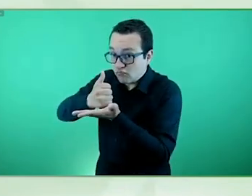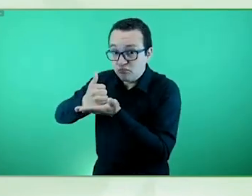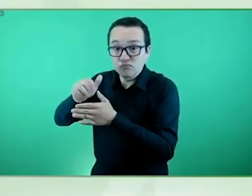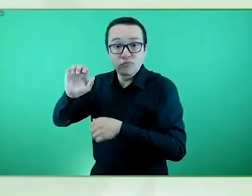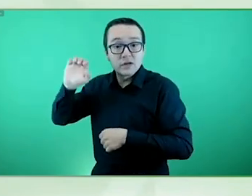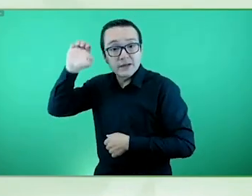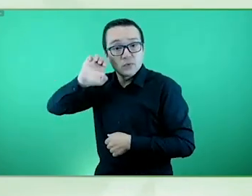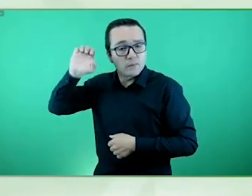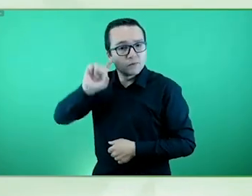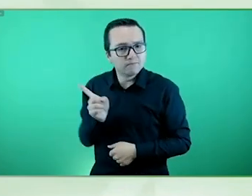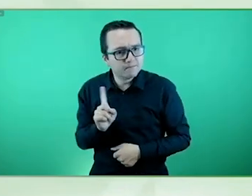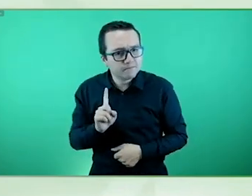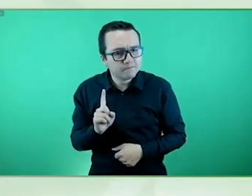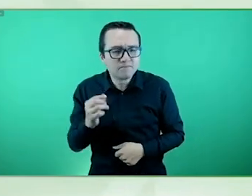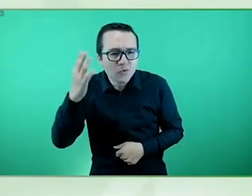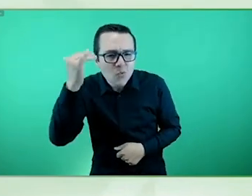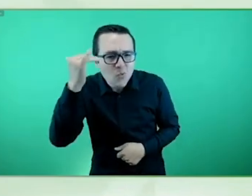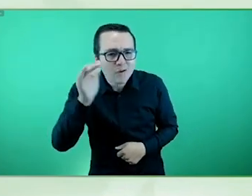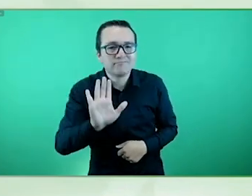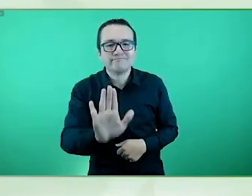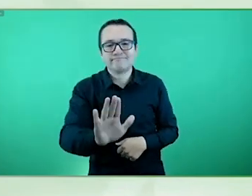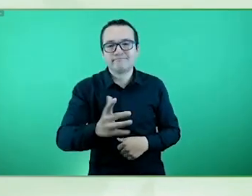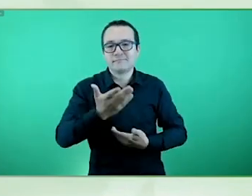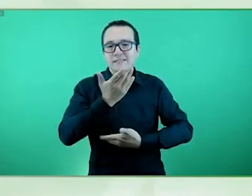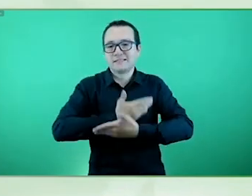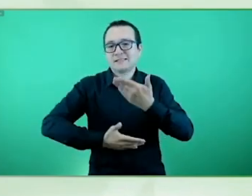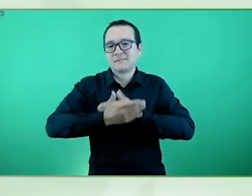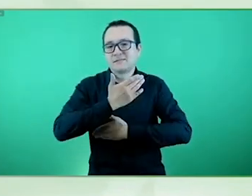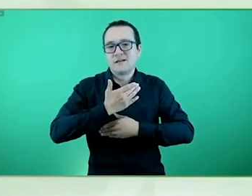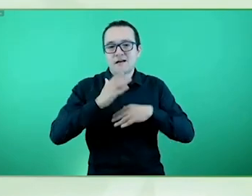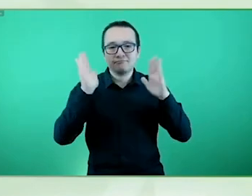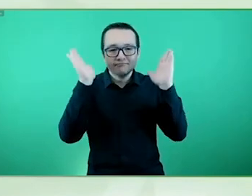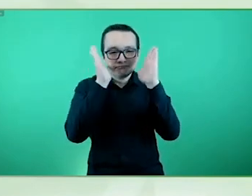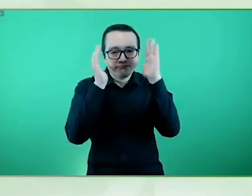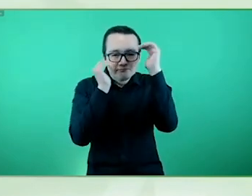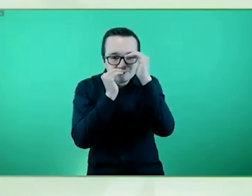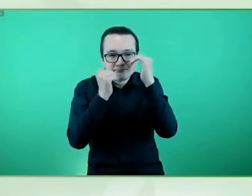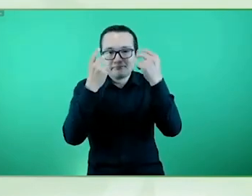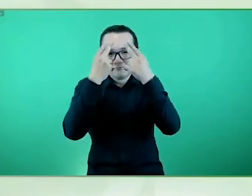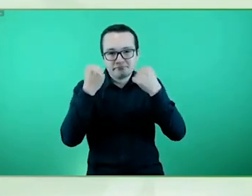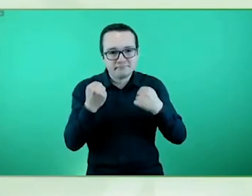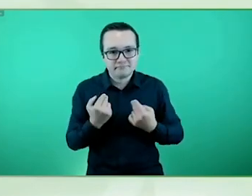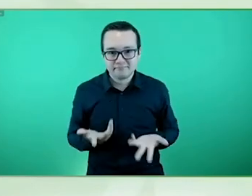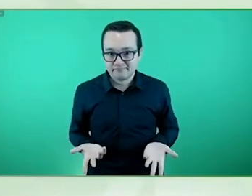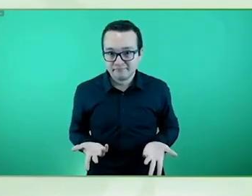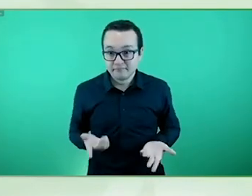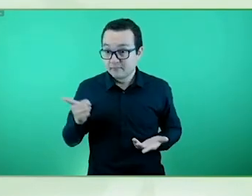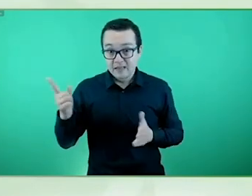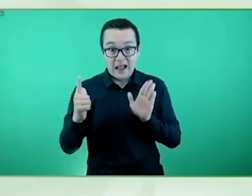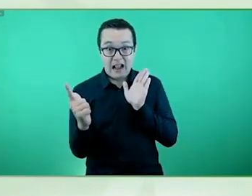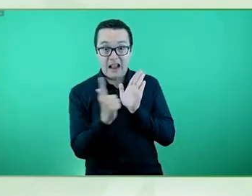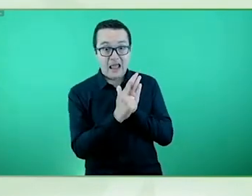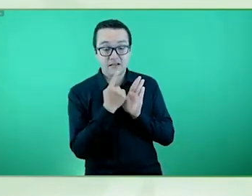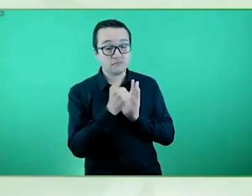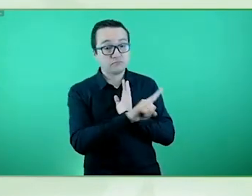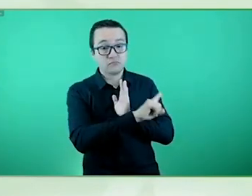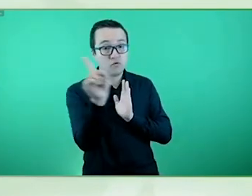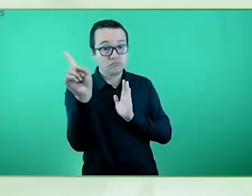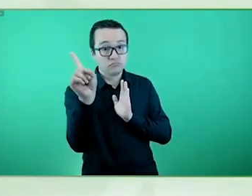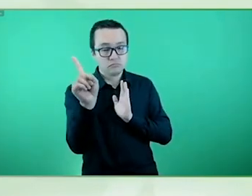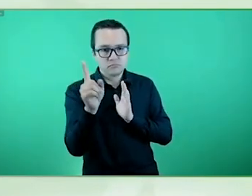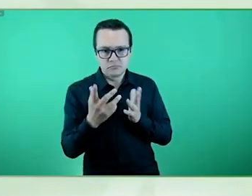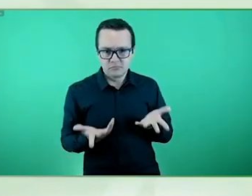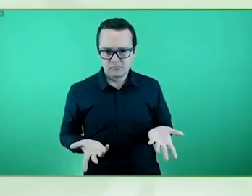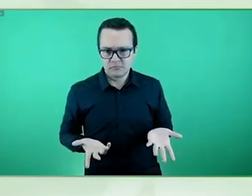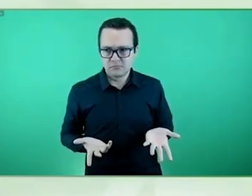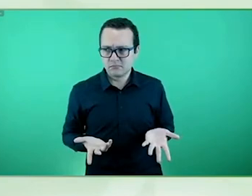discapacidad visual y esto porque dice la ley que no pueden hacerlo y no contamos a los millones de personas